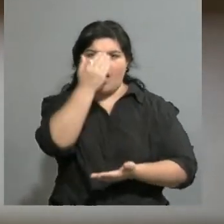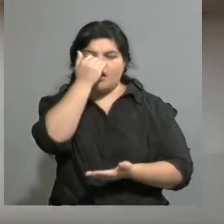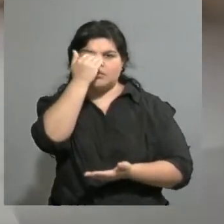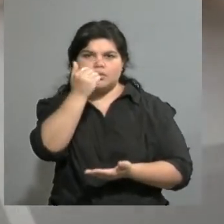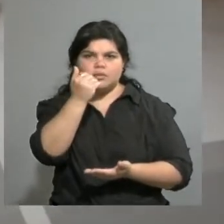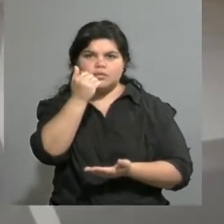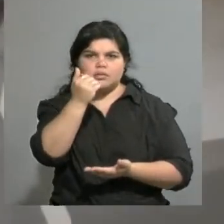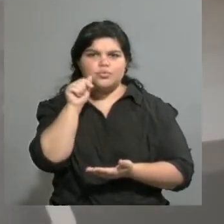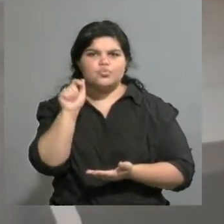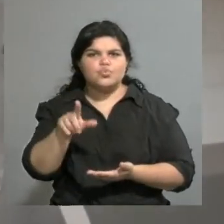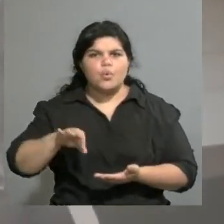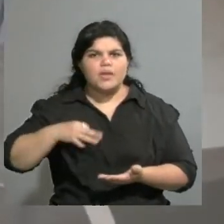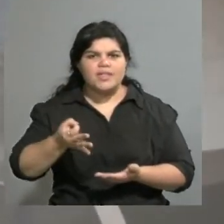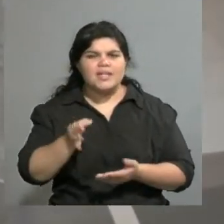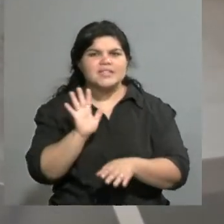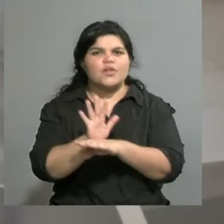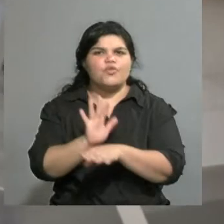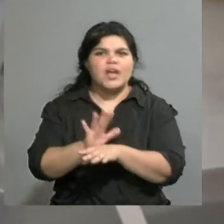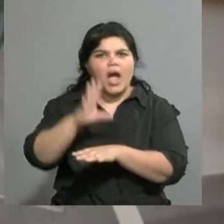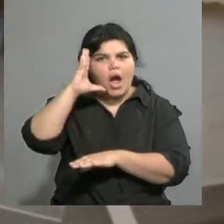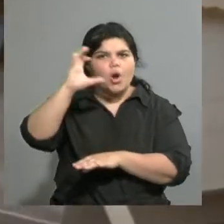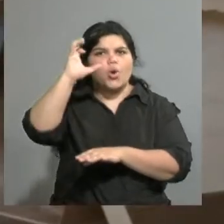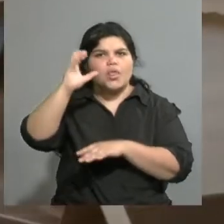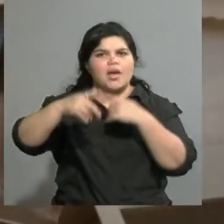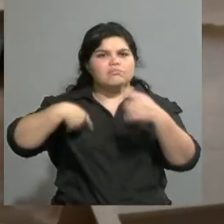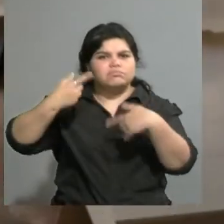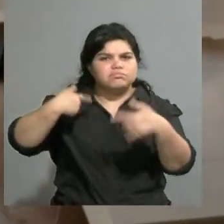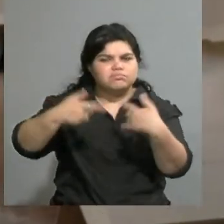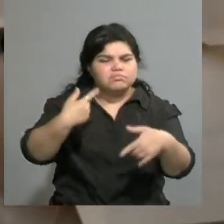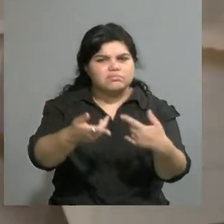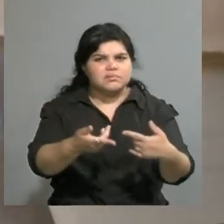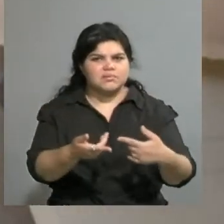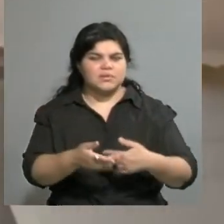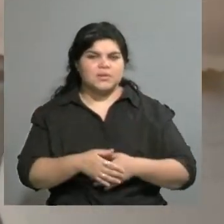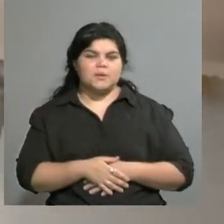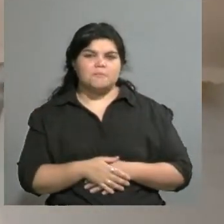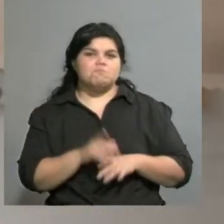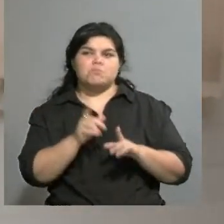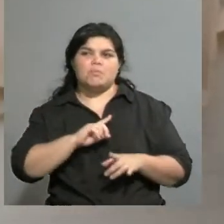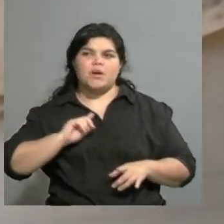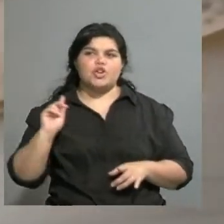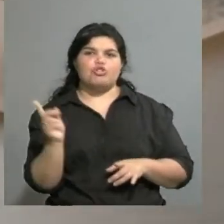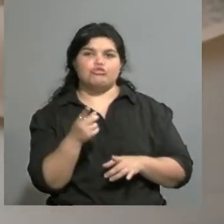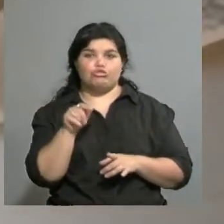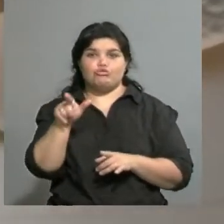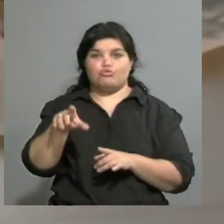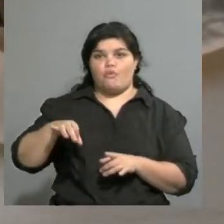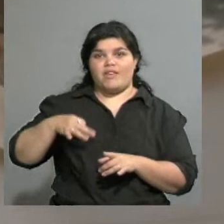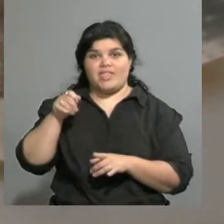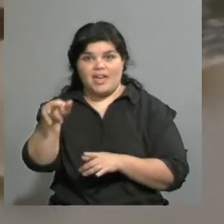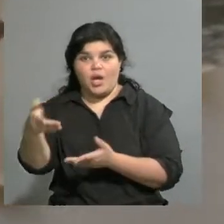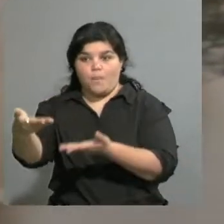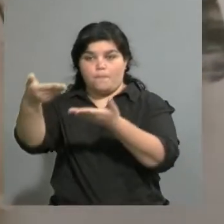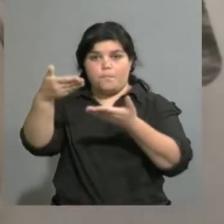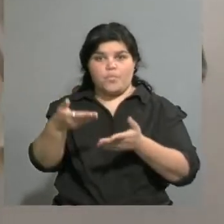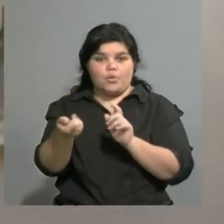que ella plasmó en la dramaturgia y cómo, bueno, lo fuimos trasladando a la propuesta